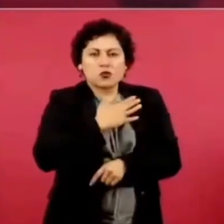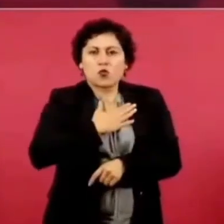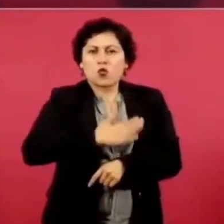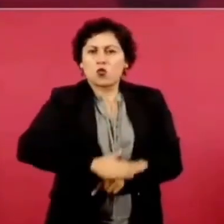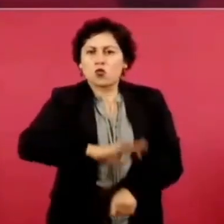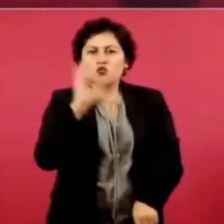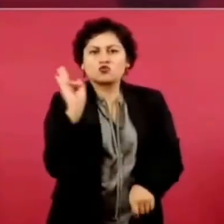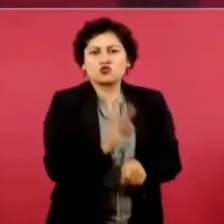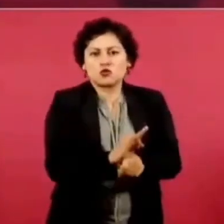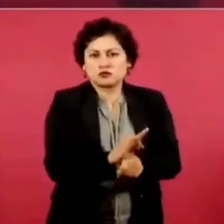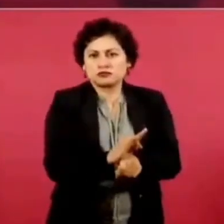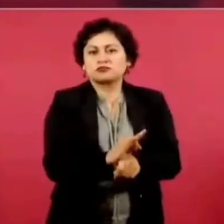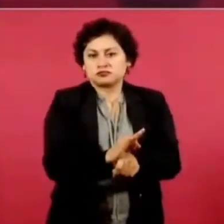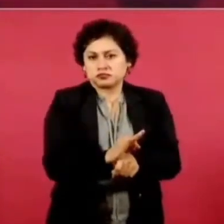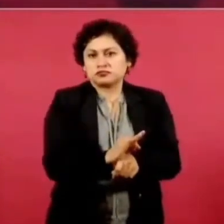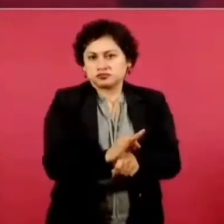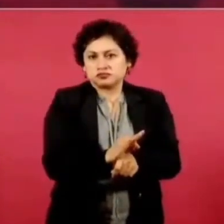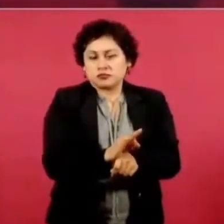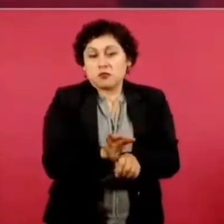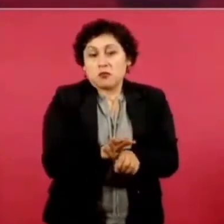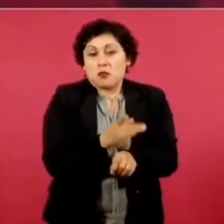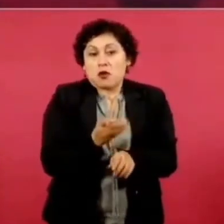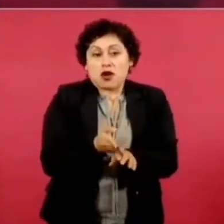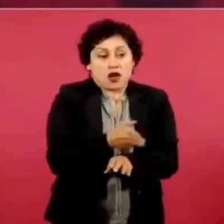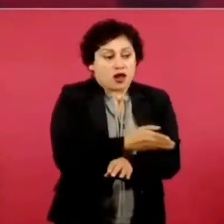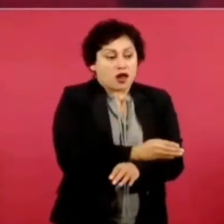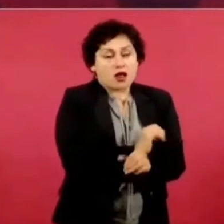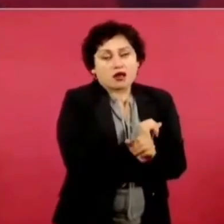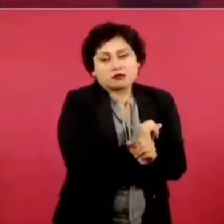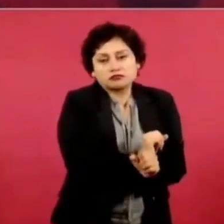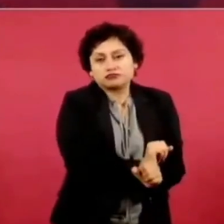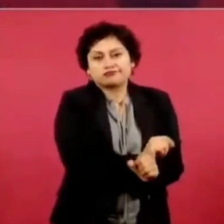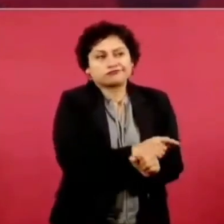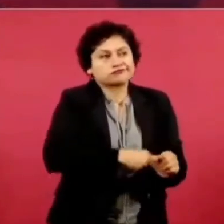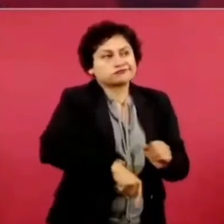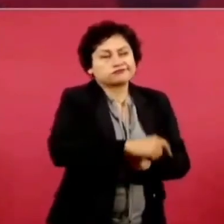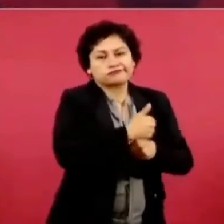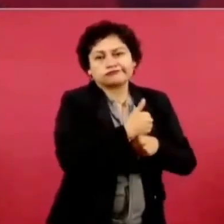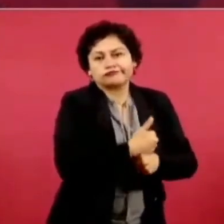abolir la esclavitud por la revolución.